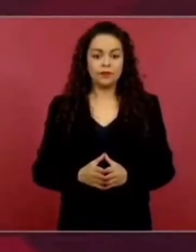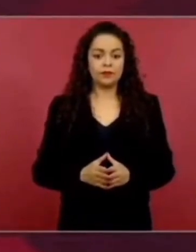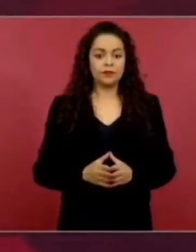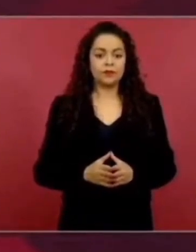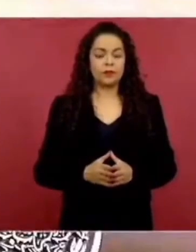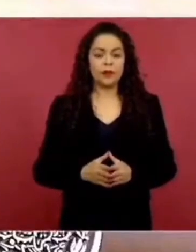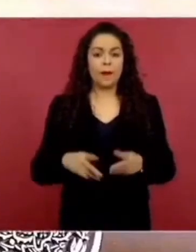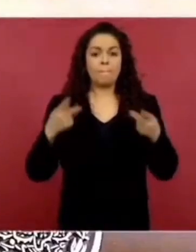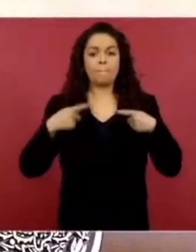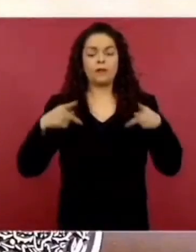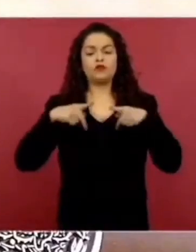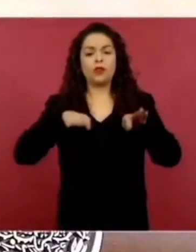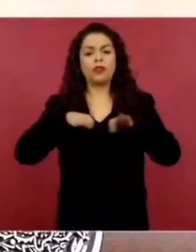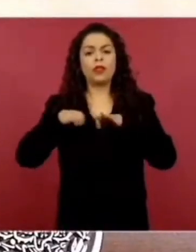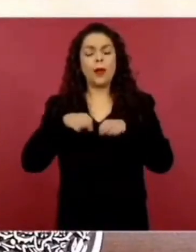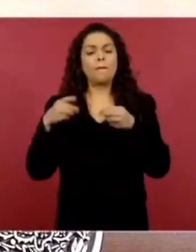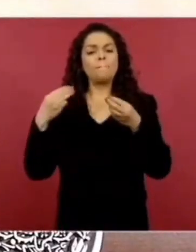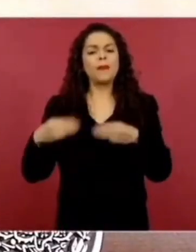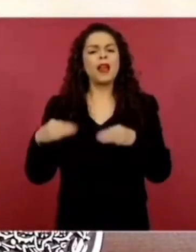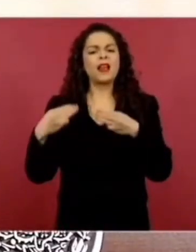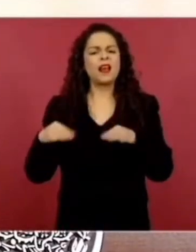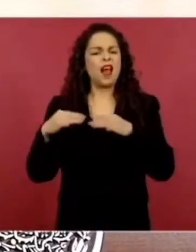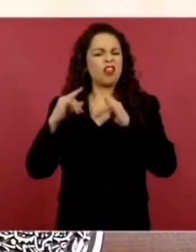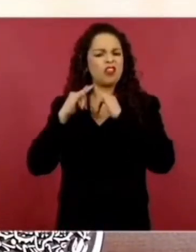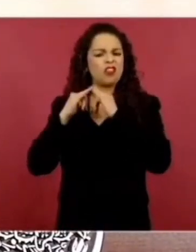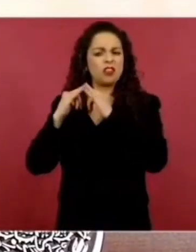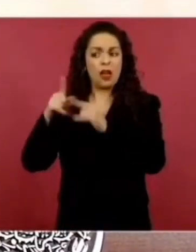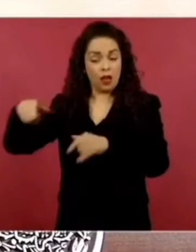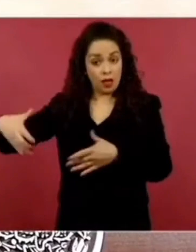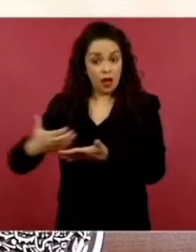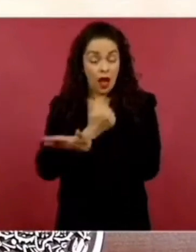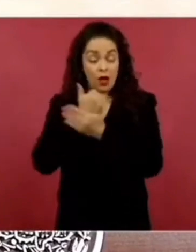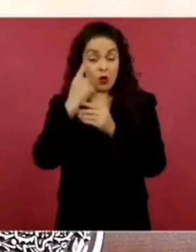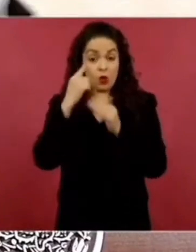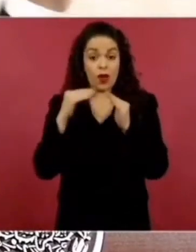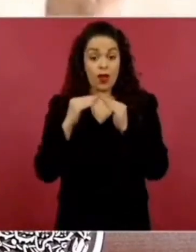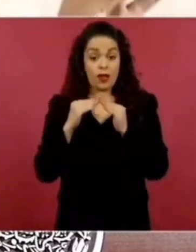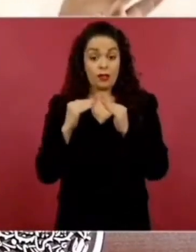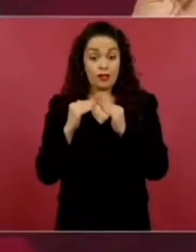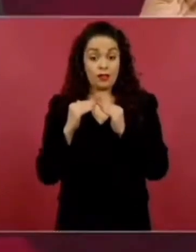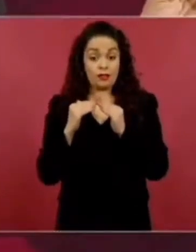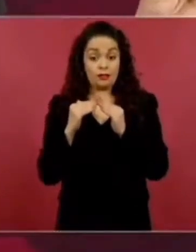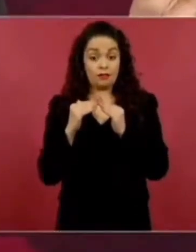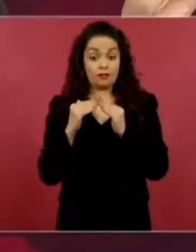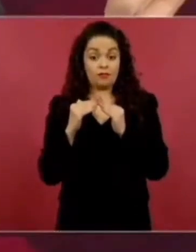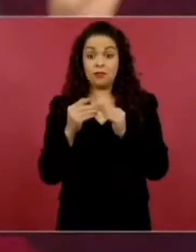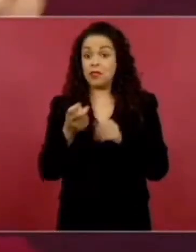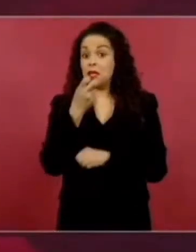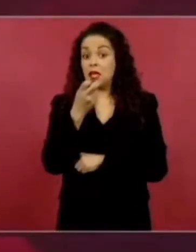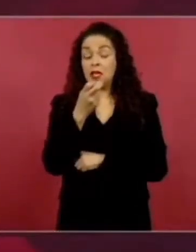mercado, de un tianguis. Nada más eso lo que sé.